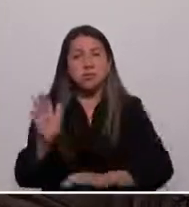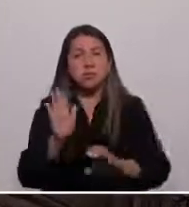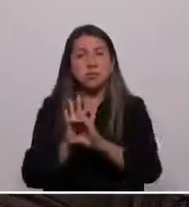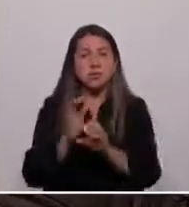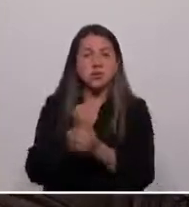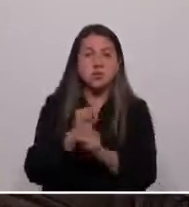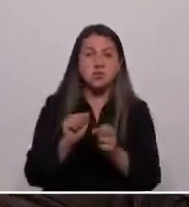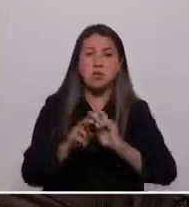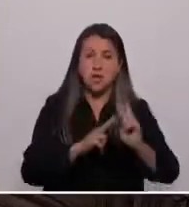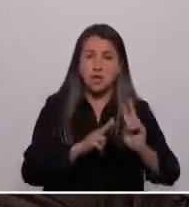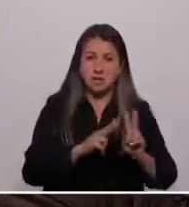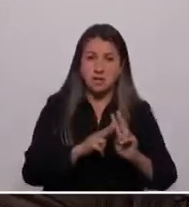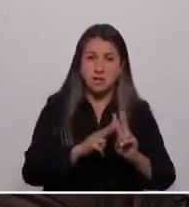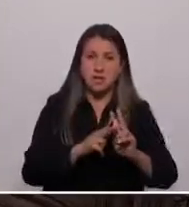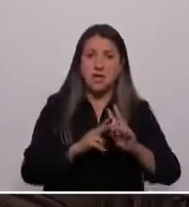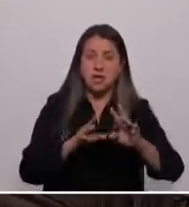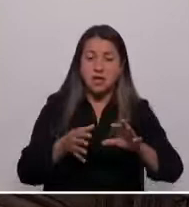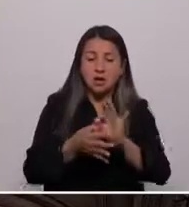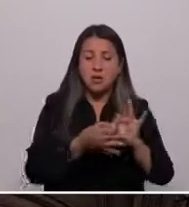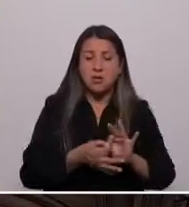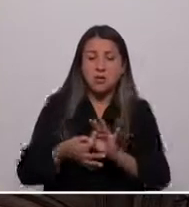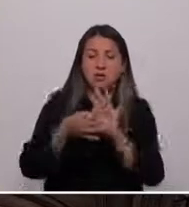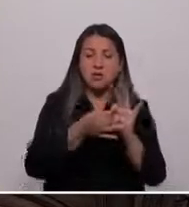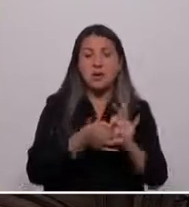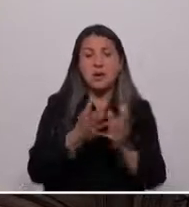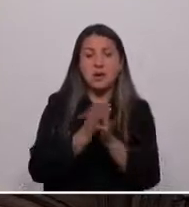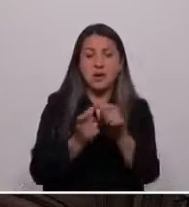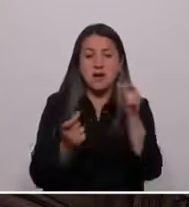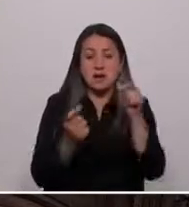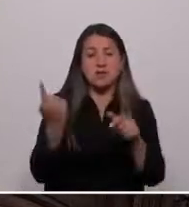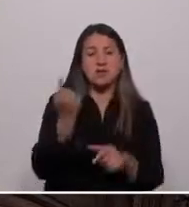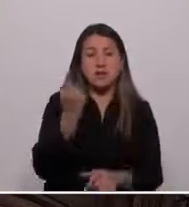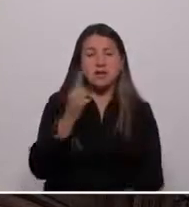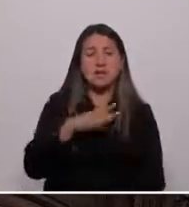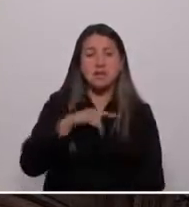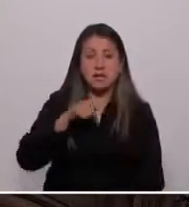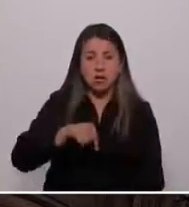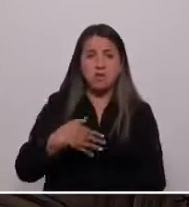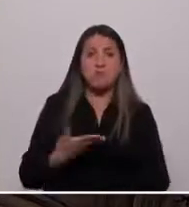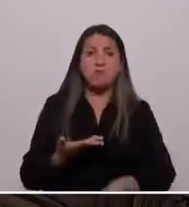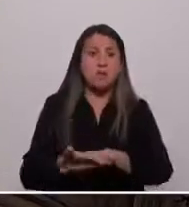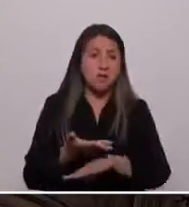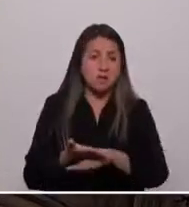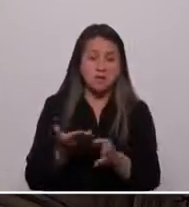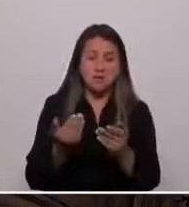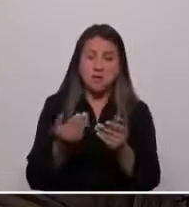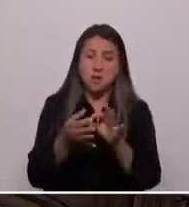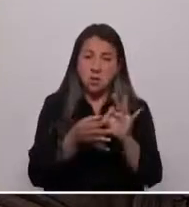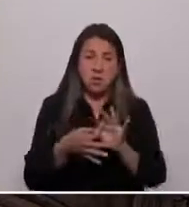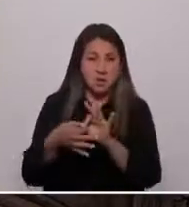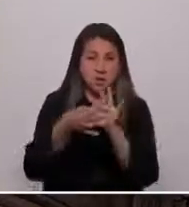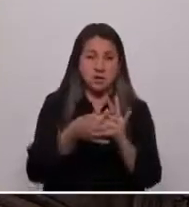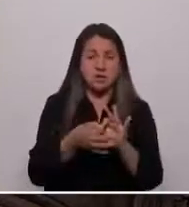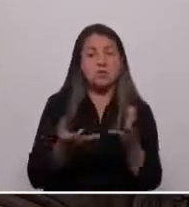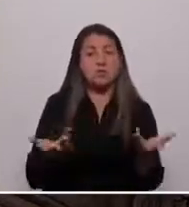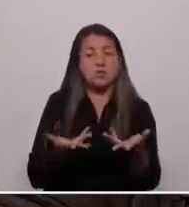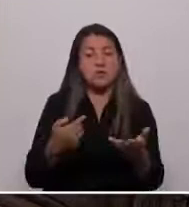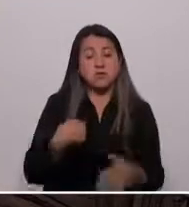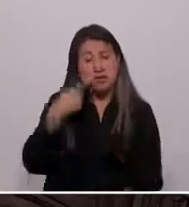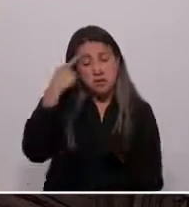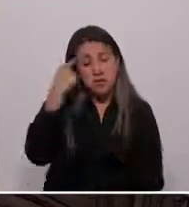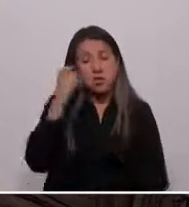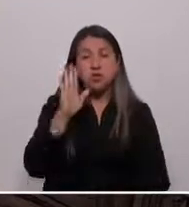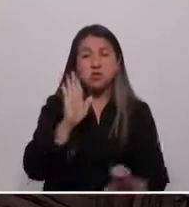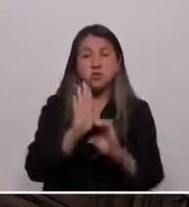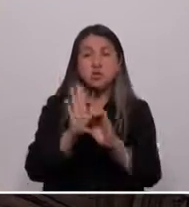la cohesión social y la unidad nacional que el Chile ha fracturado de hoy está pidiendo a grito. Por eso yo creo en una constitución que una